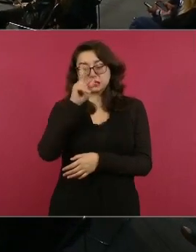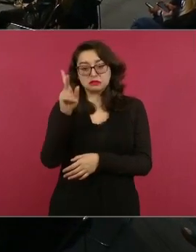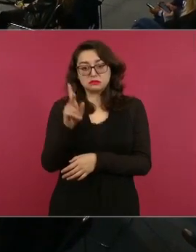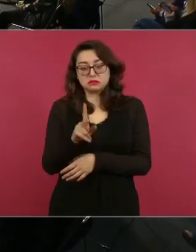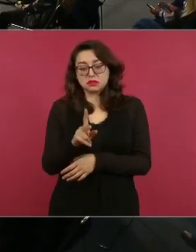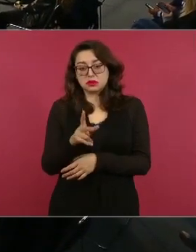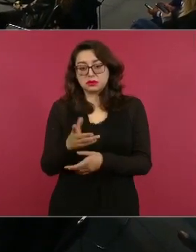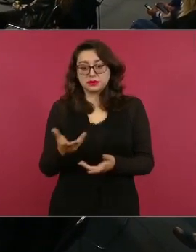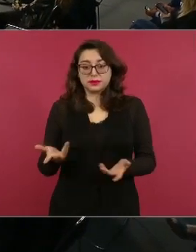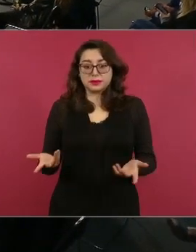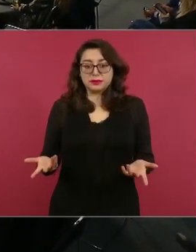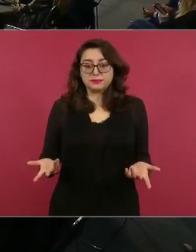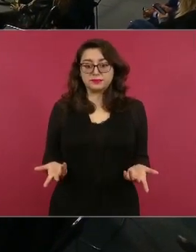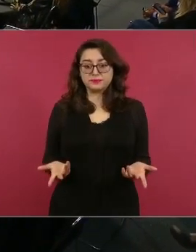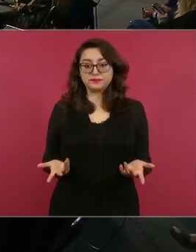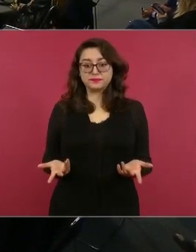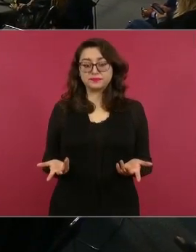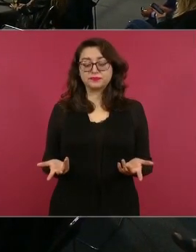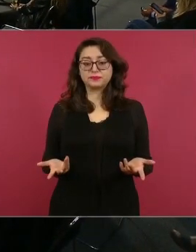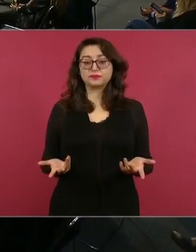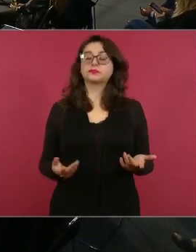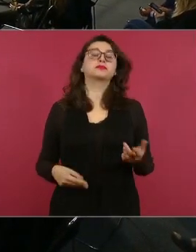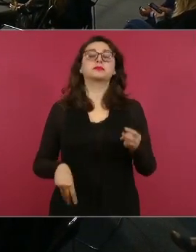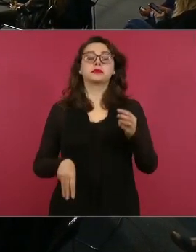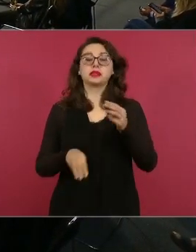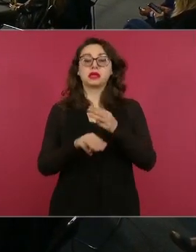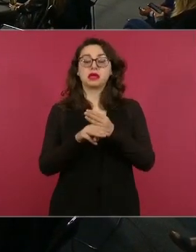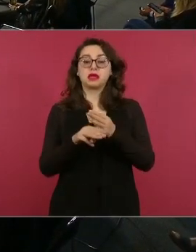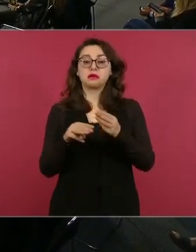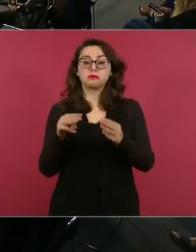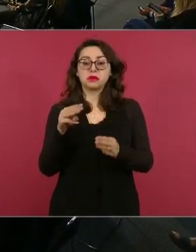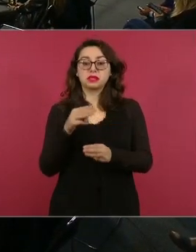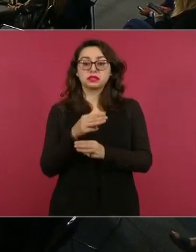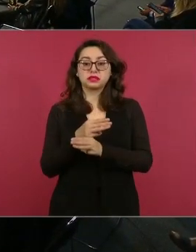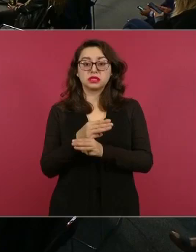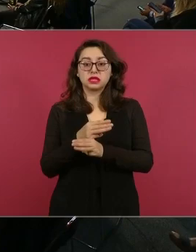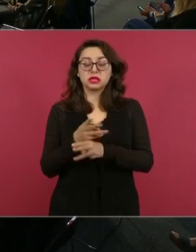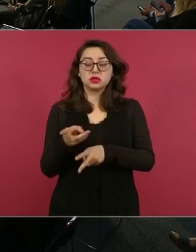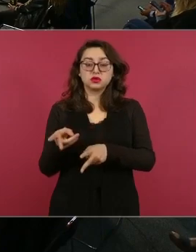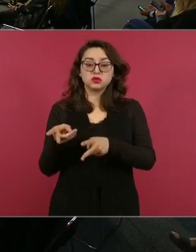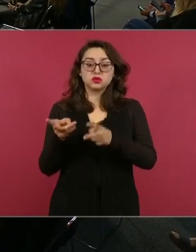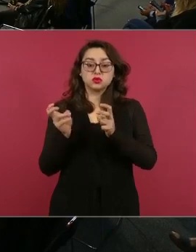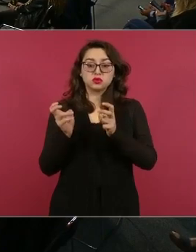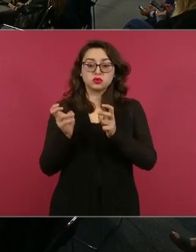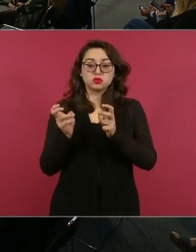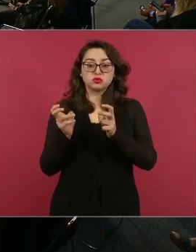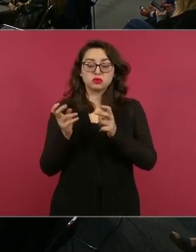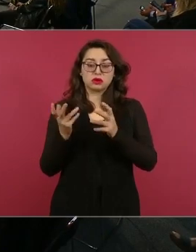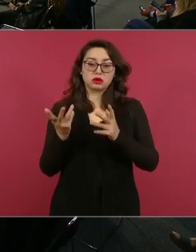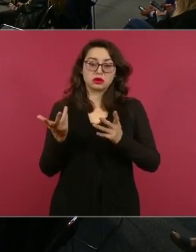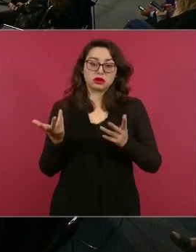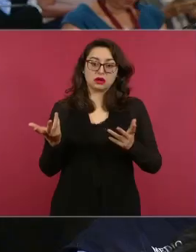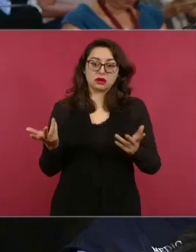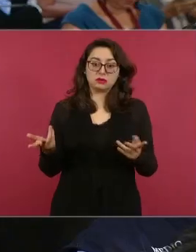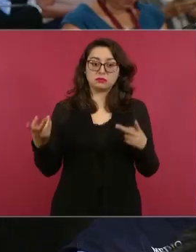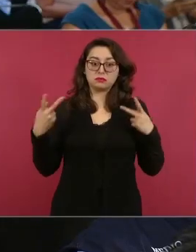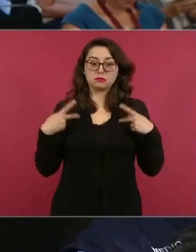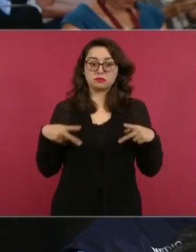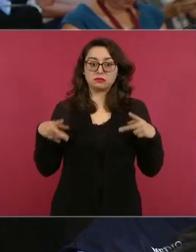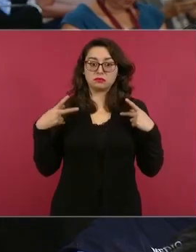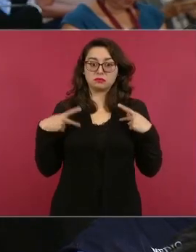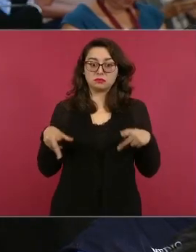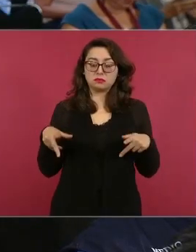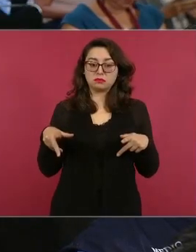bueno se llevaron un material balasto arriesgando la vida de la gente